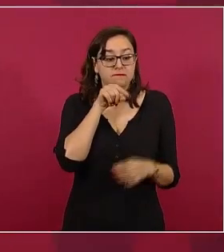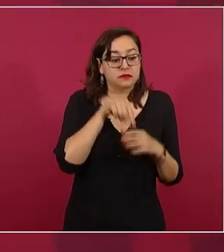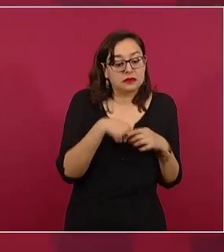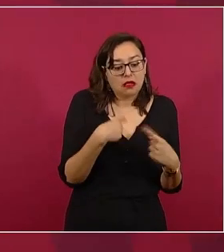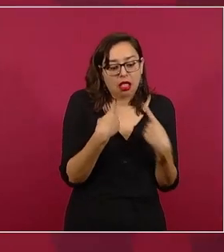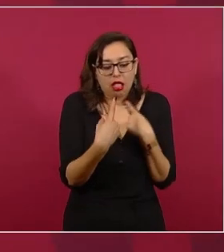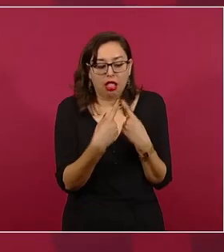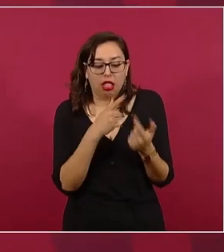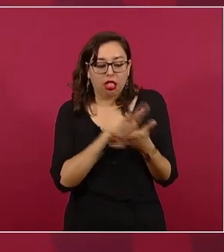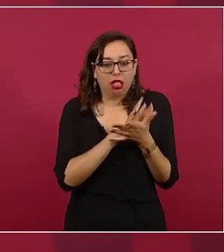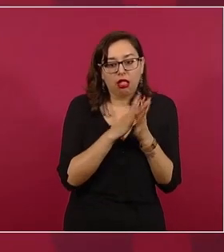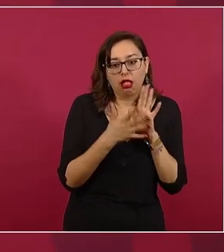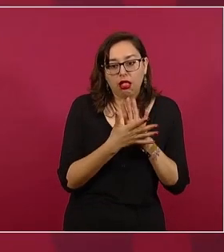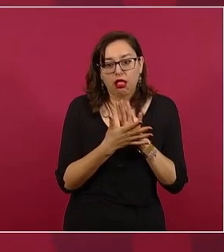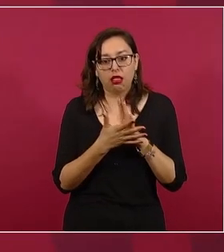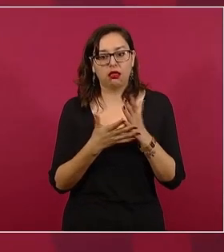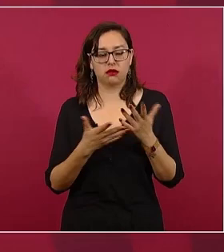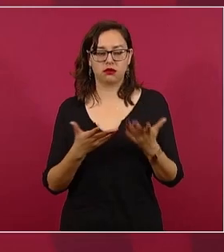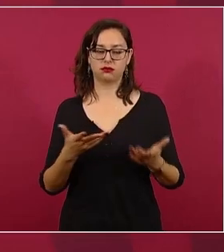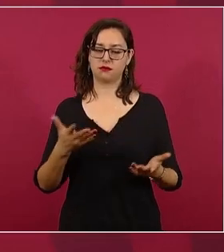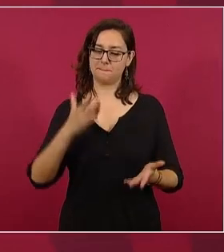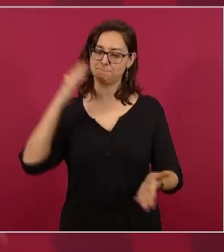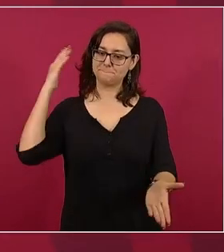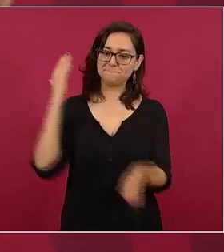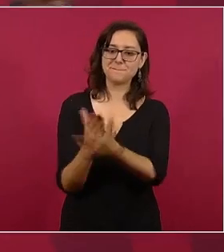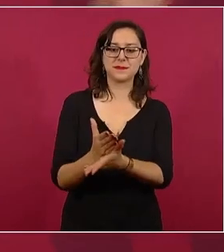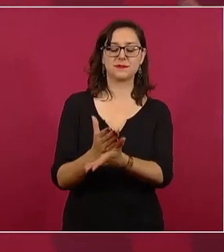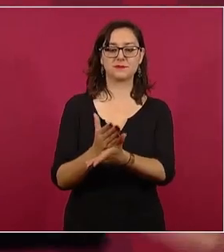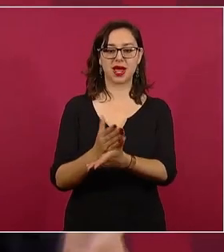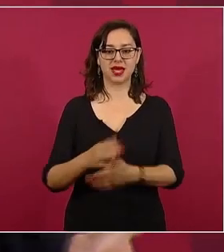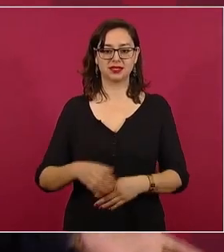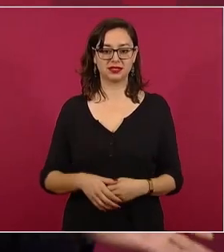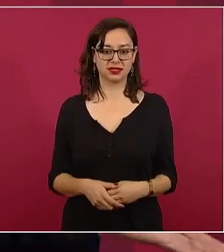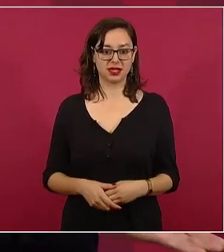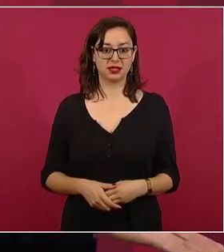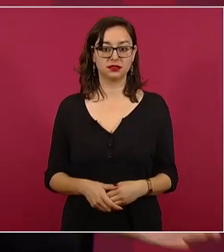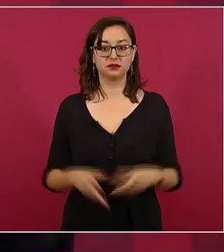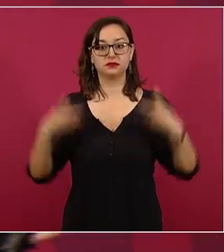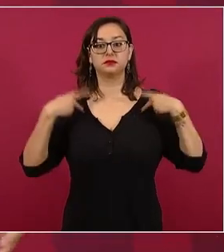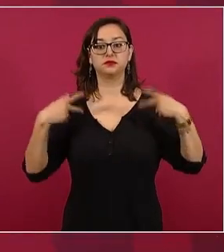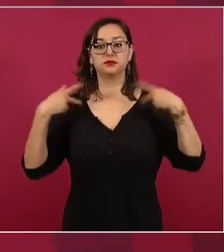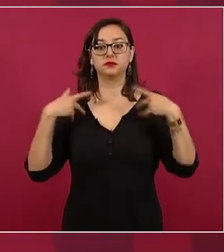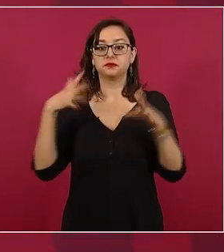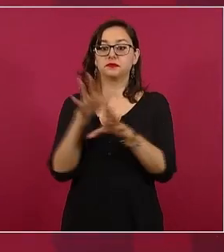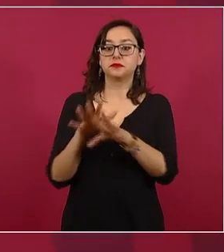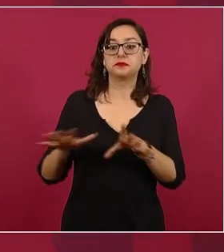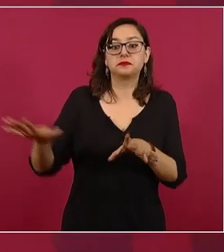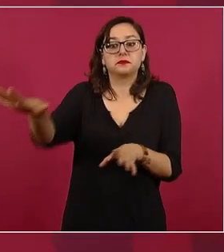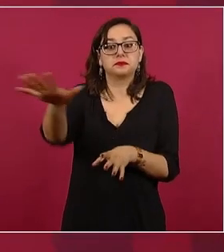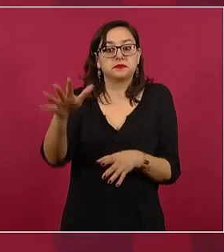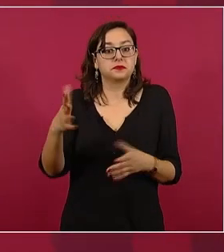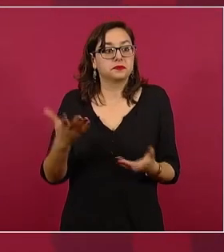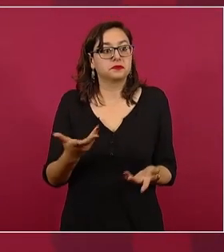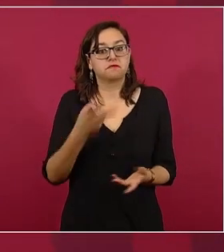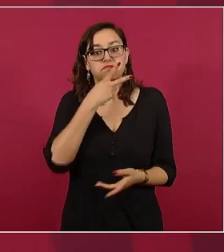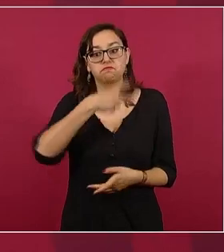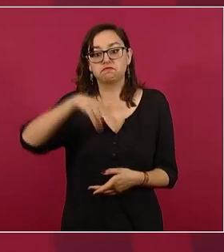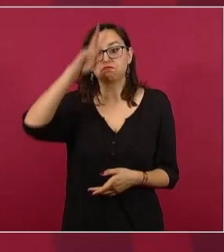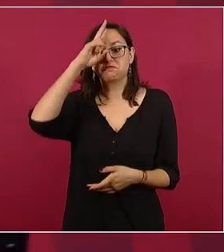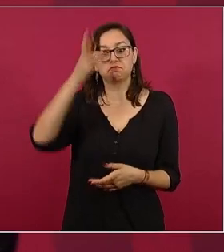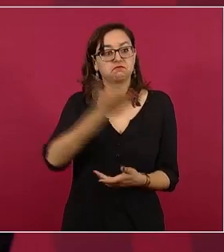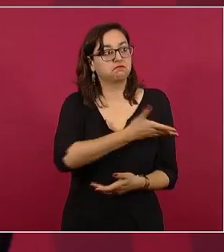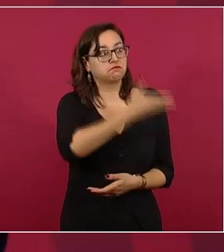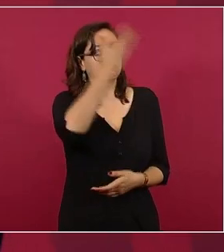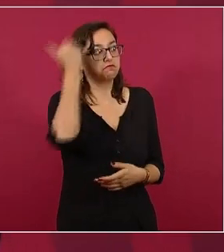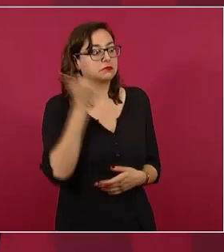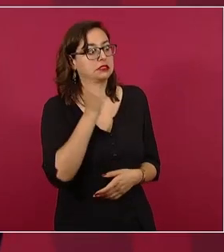y que la gente no sepa cuando se